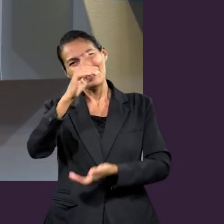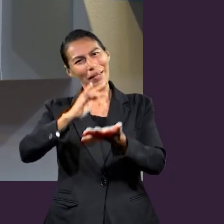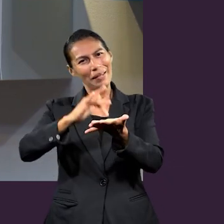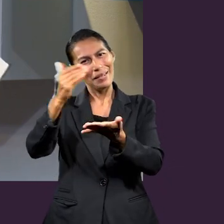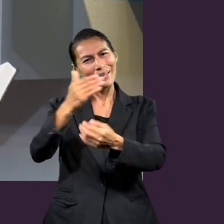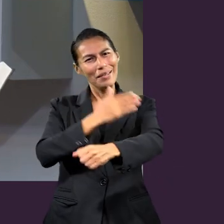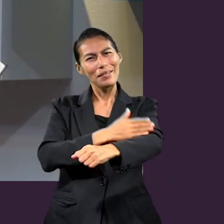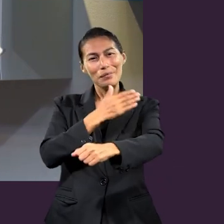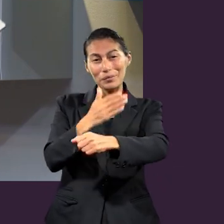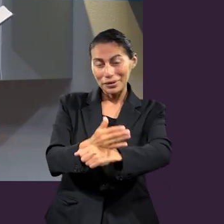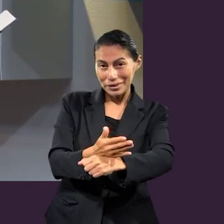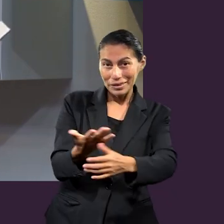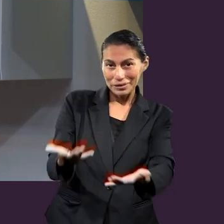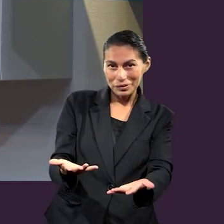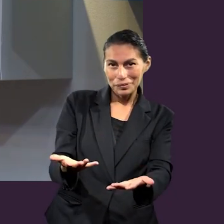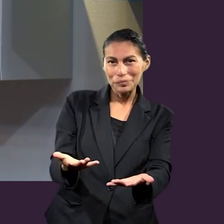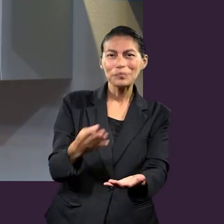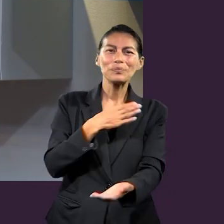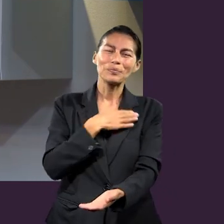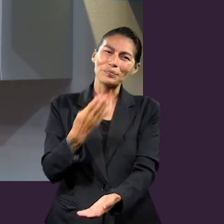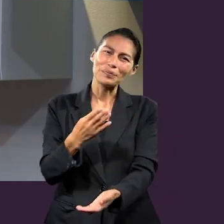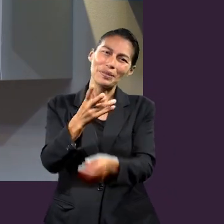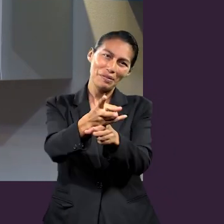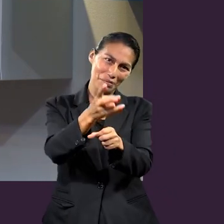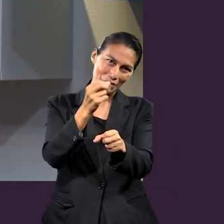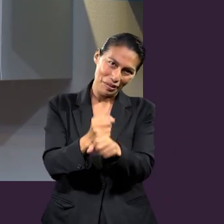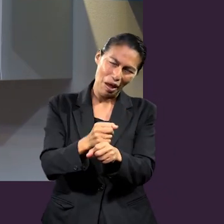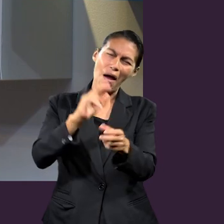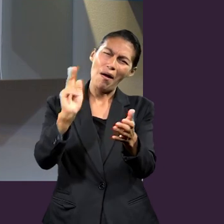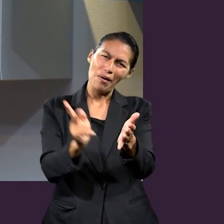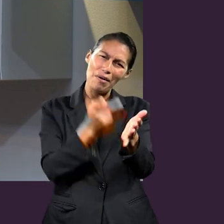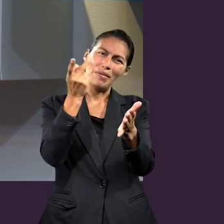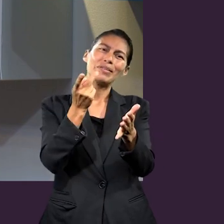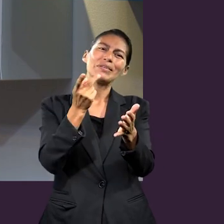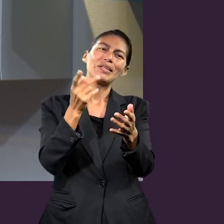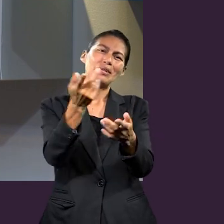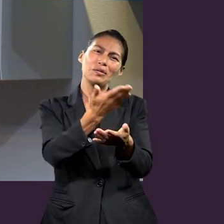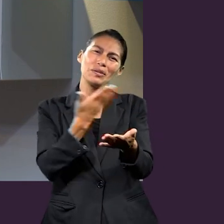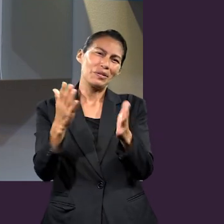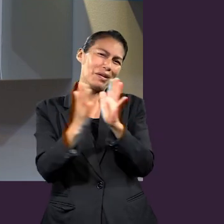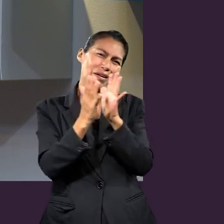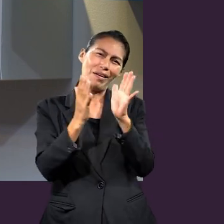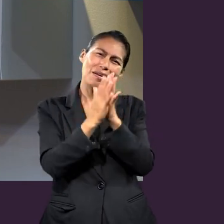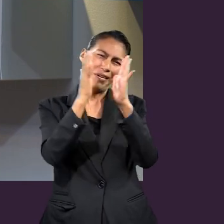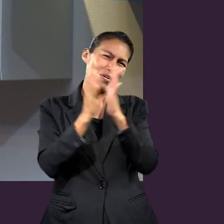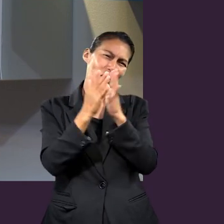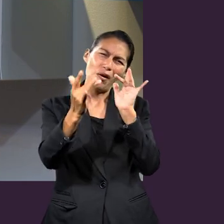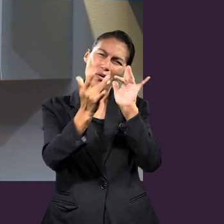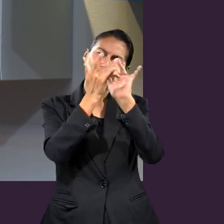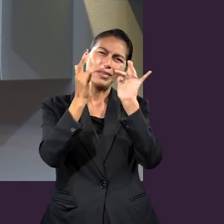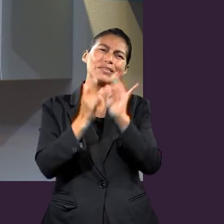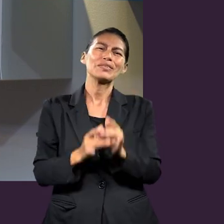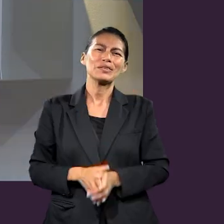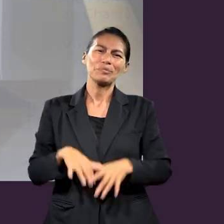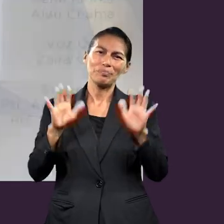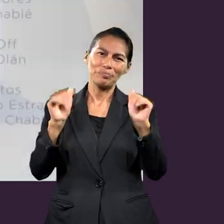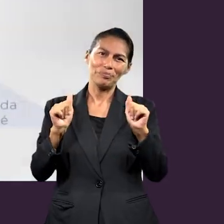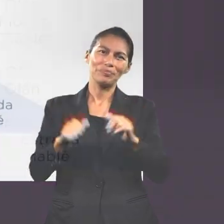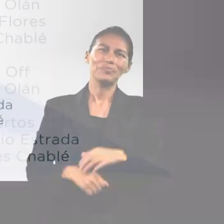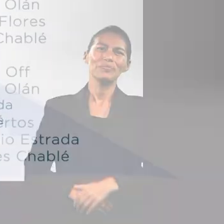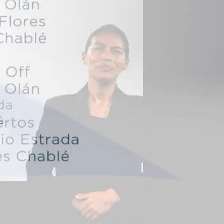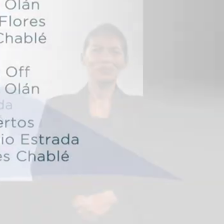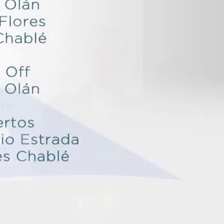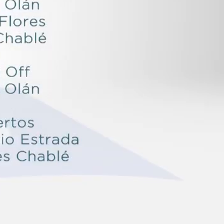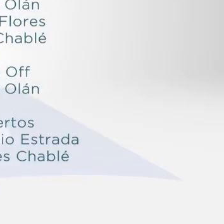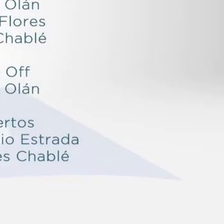Con eso, les doy las gracias por estar con nosotros, y les invito nuevamente a seguir participando.